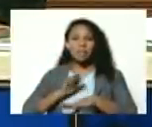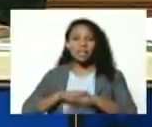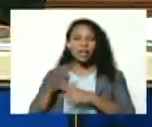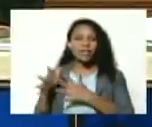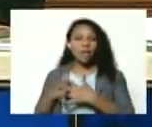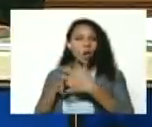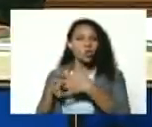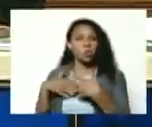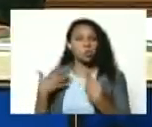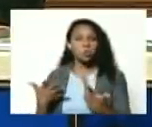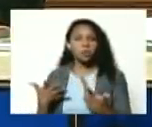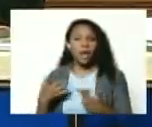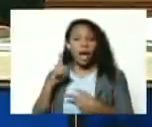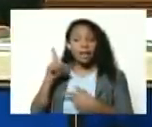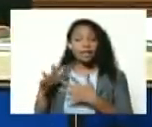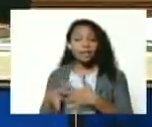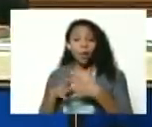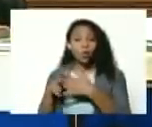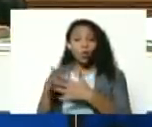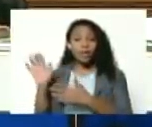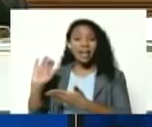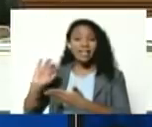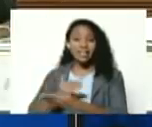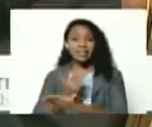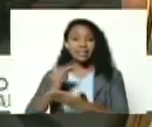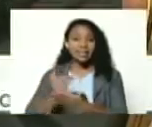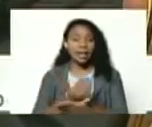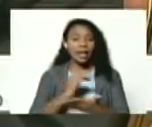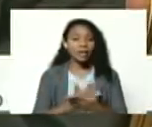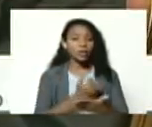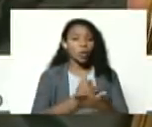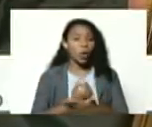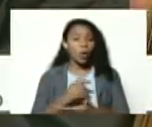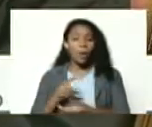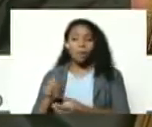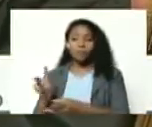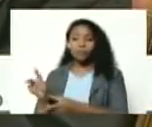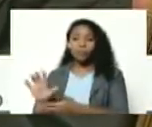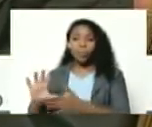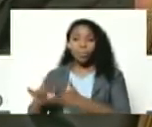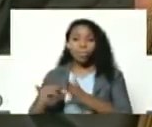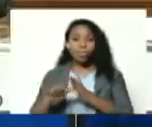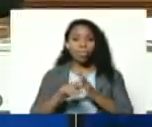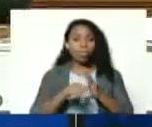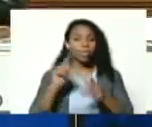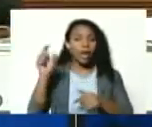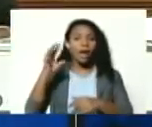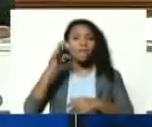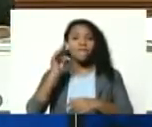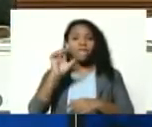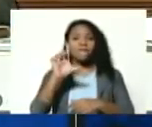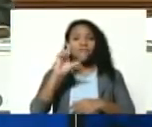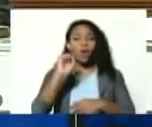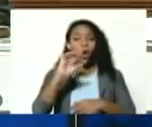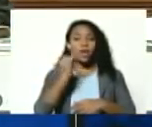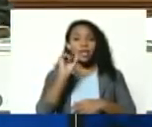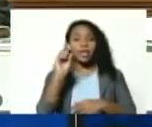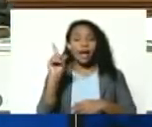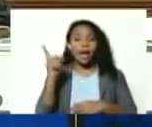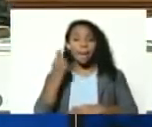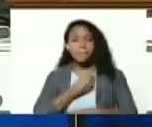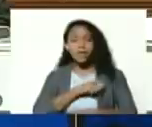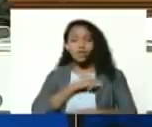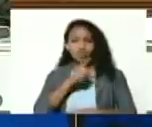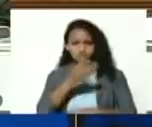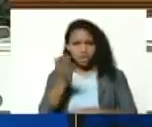Estados Unidos le estaba quitando despojando de la Florida a España por ejemplo ustedes